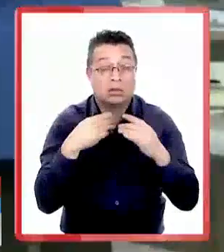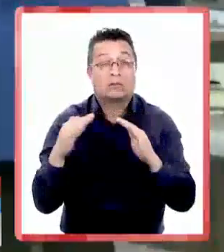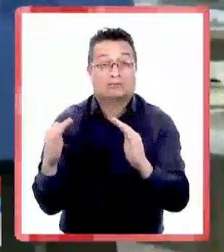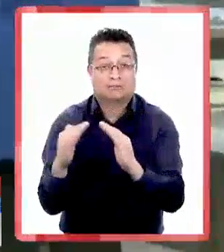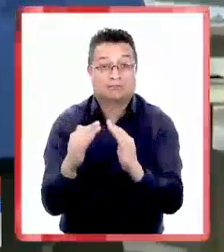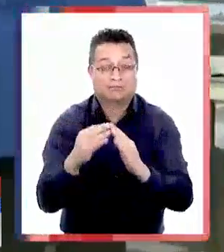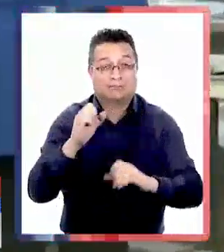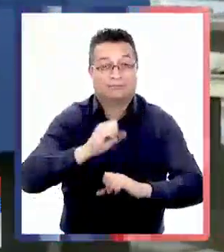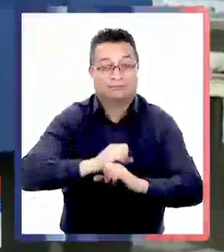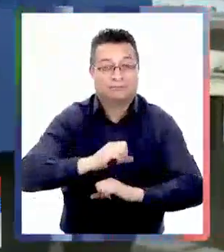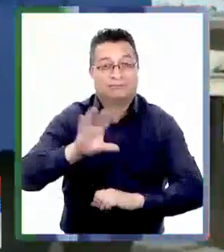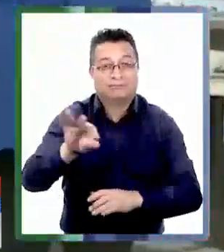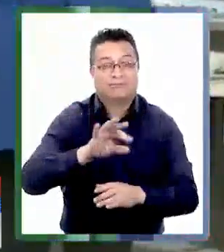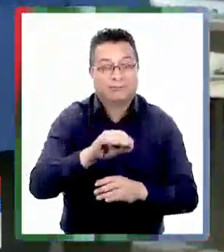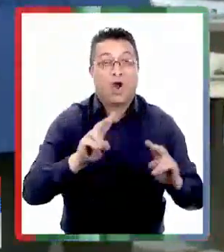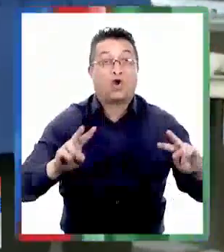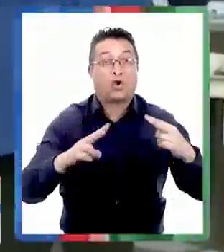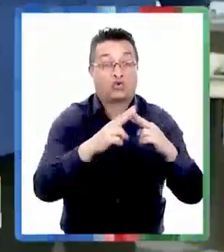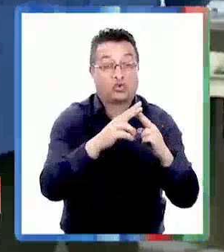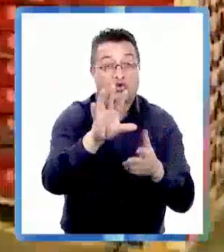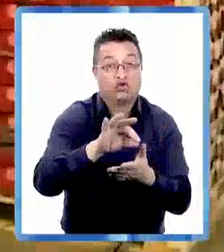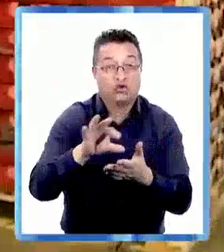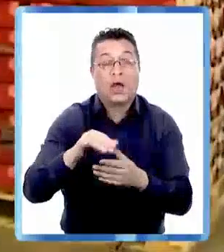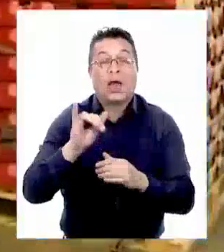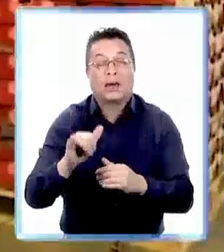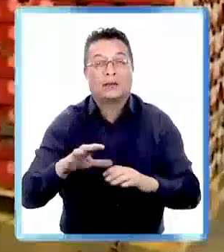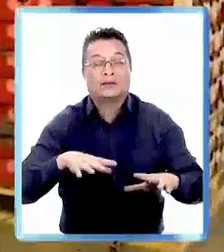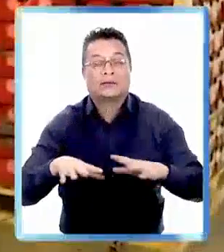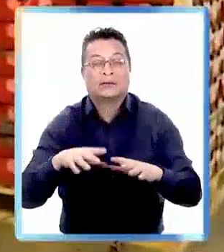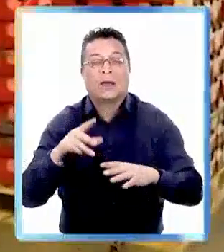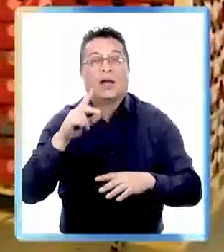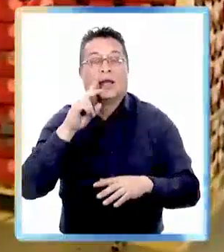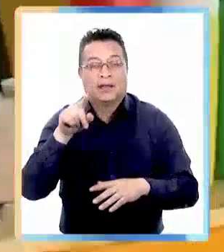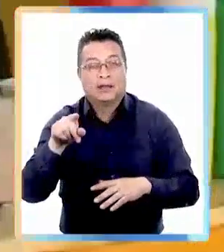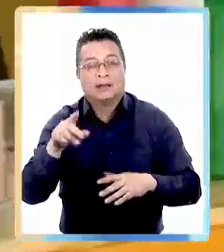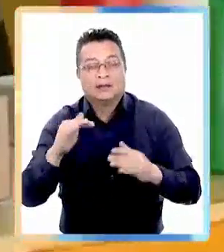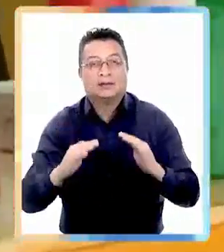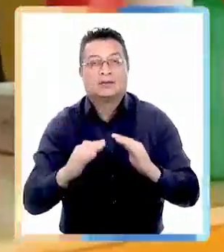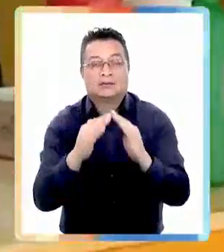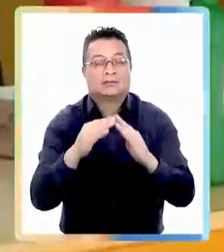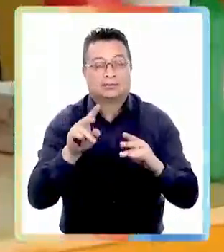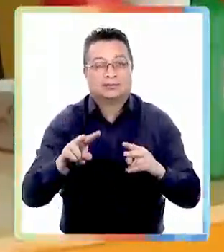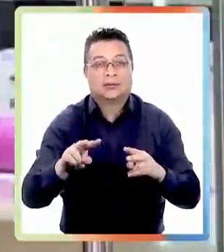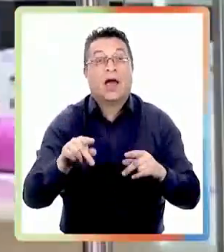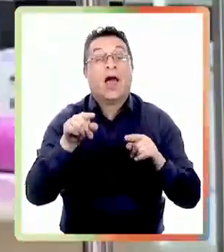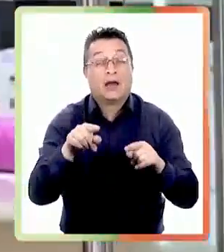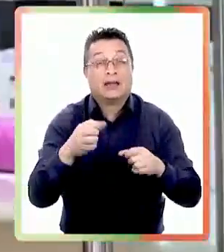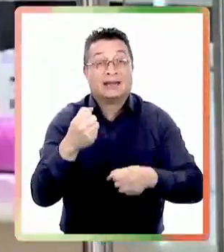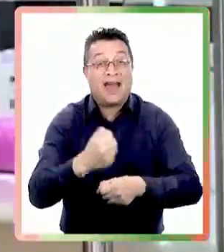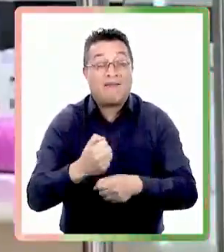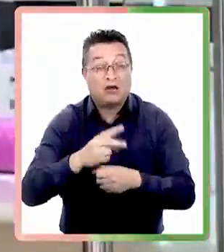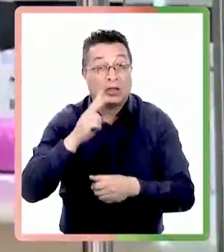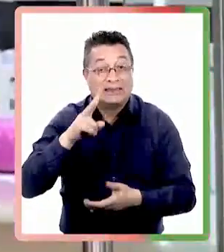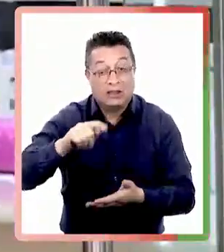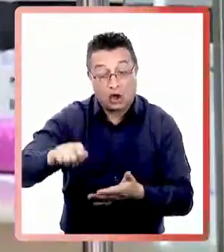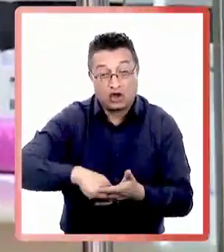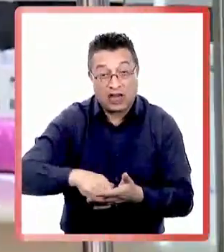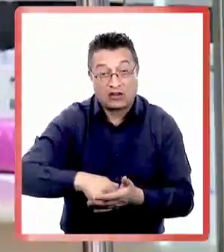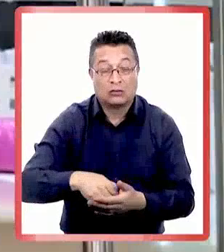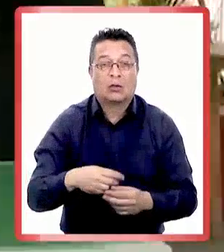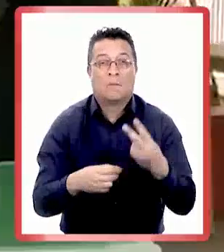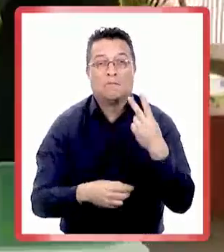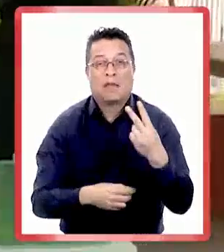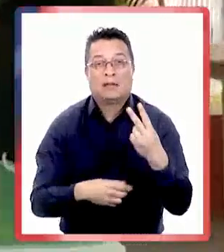hogares como empleadores la construcción y las actividades inmobiliarias y un antecedente más el trabajo informal llega al